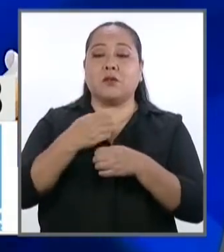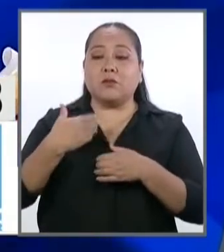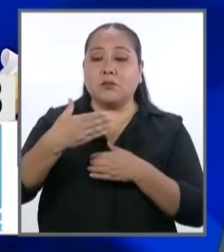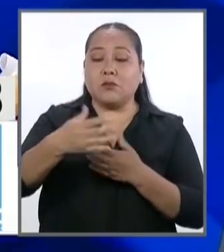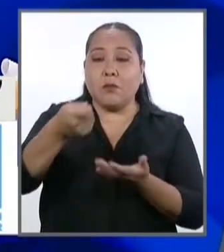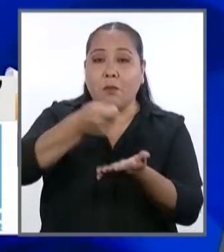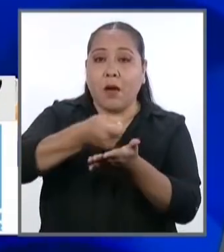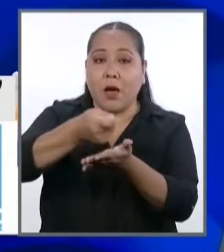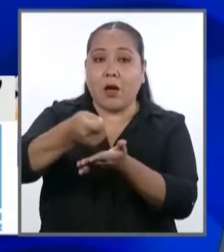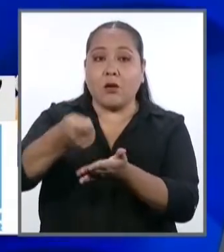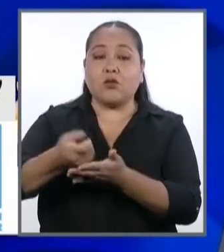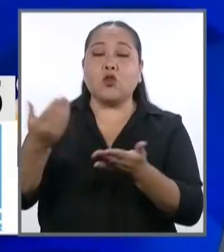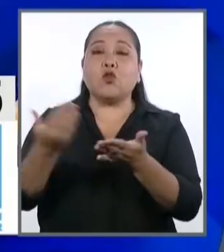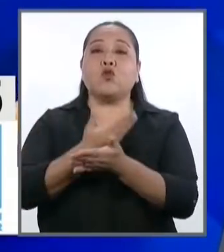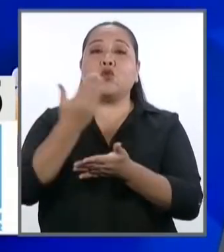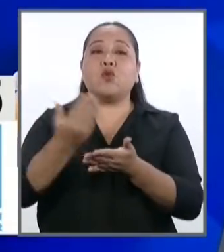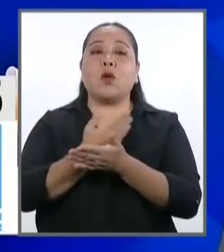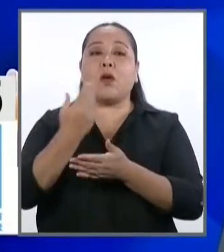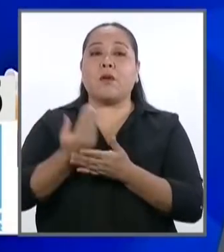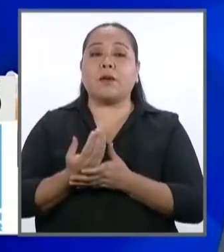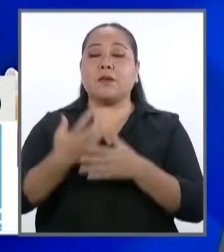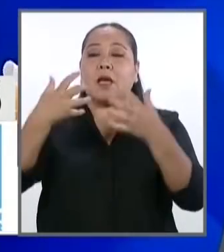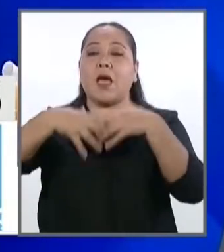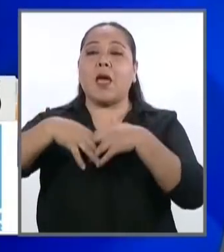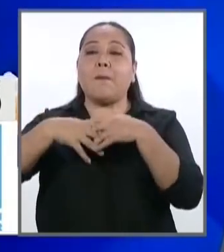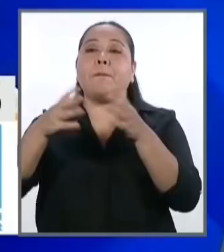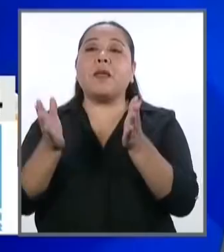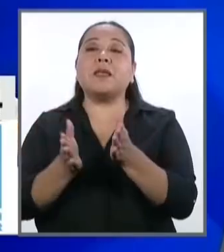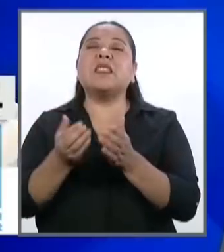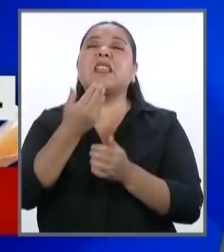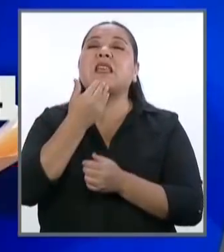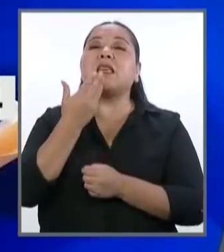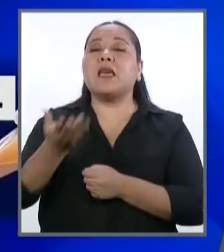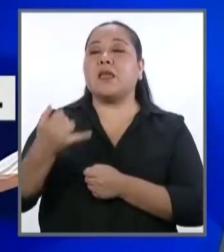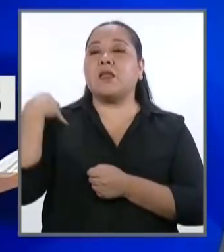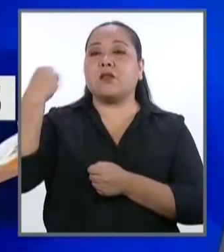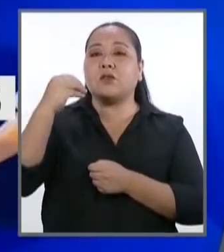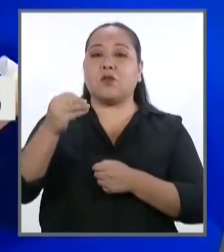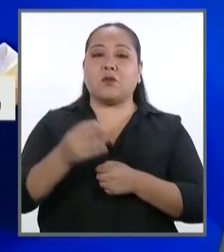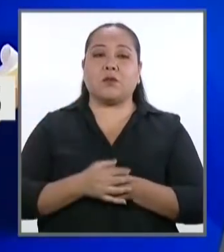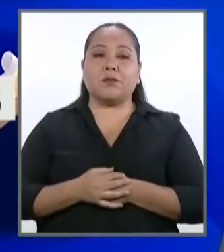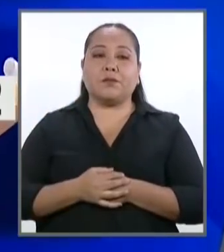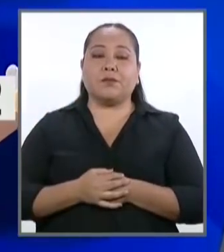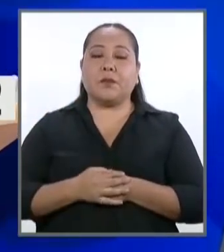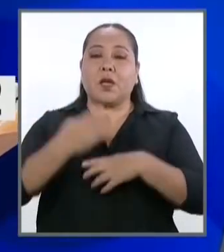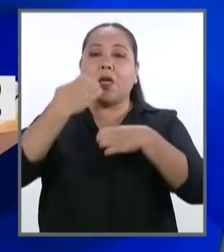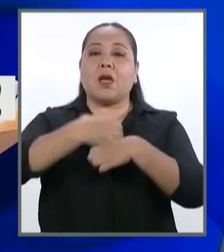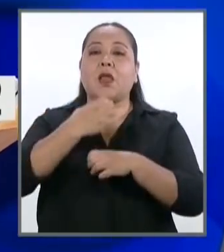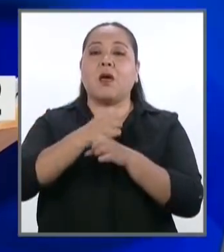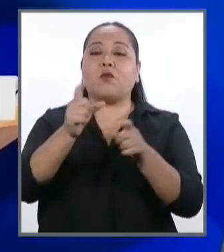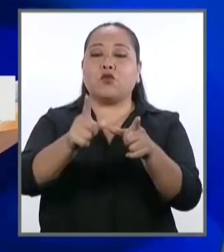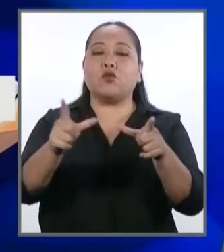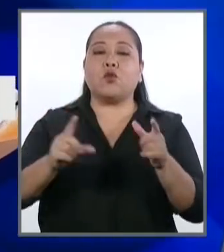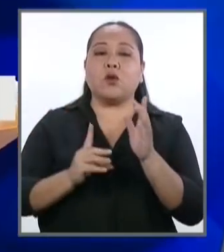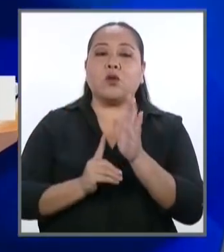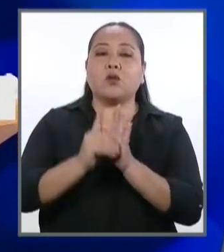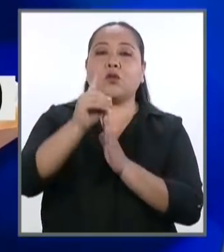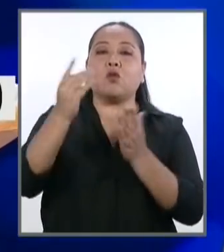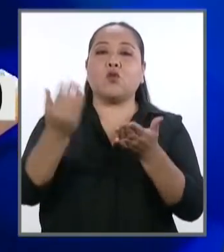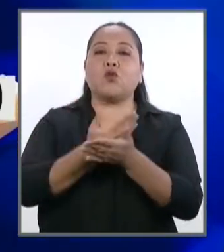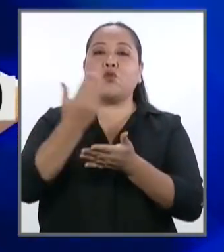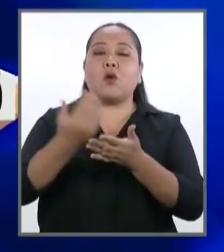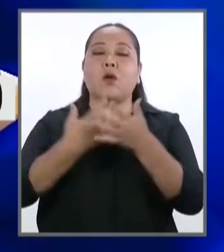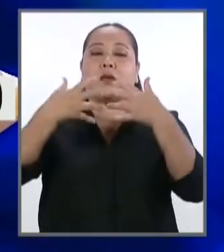financiamiento de nuevas iniciativas empresariales juveniles. Creemos centros de desarrollo de nuevos